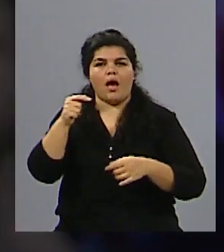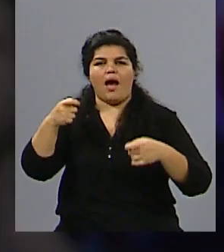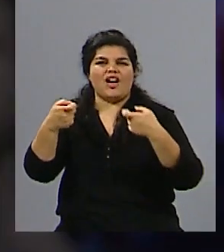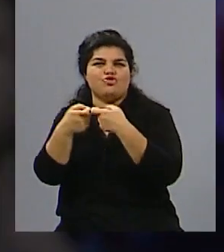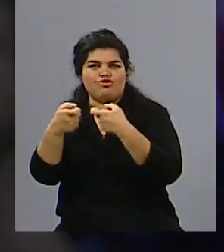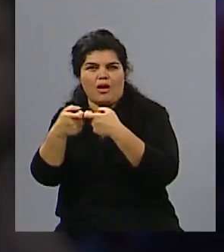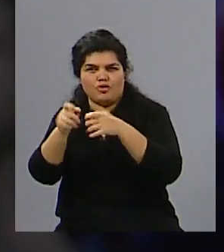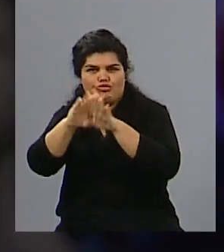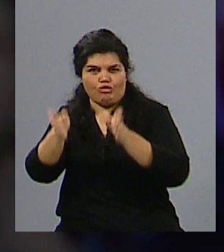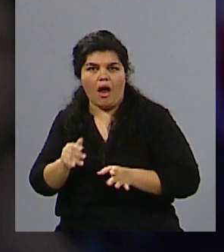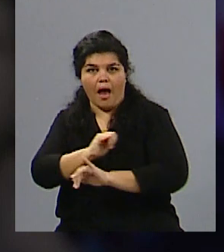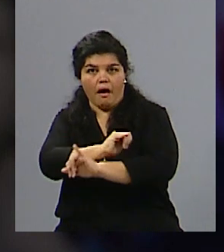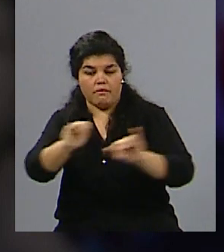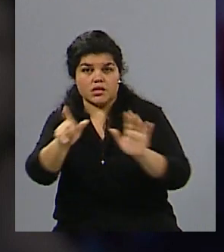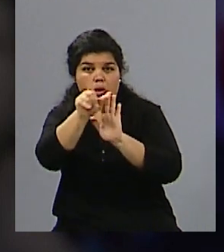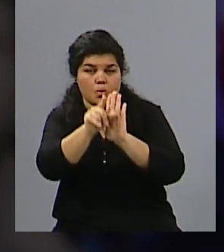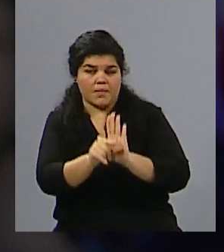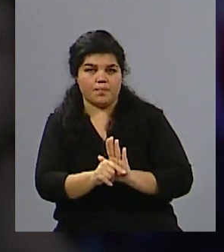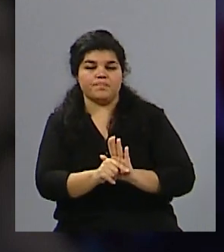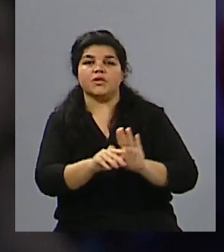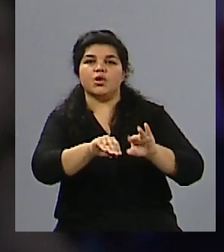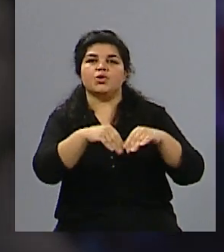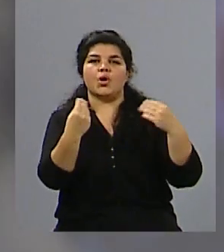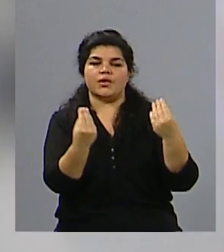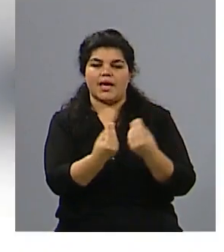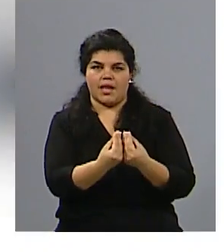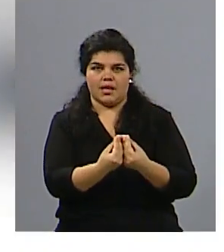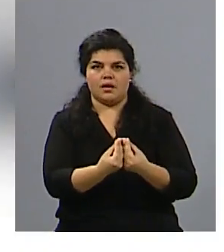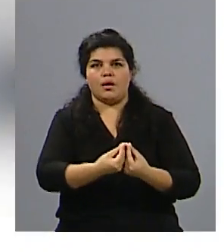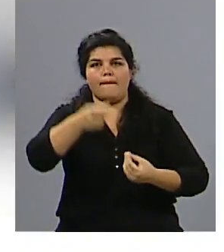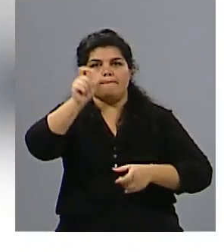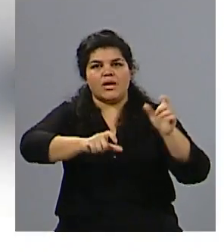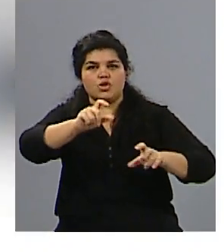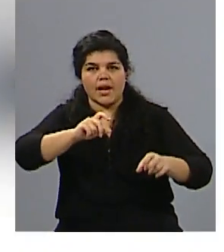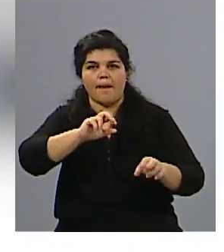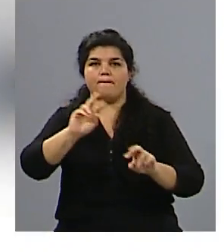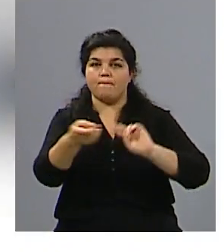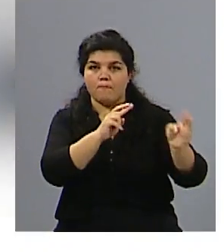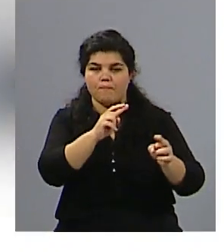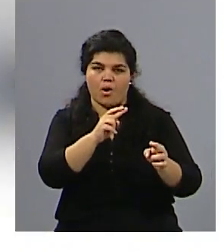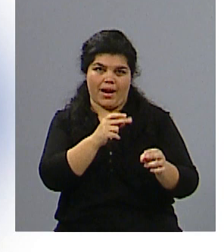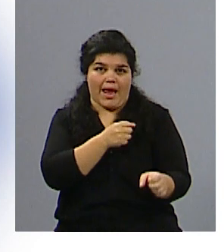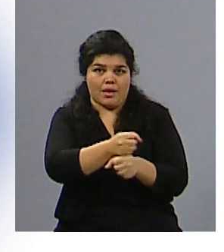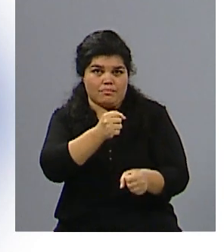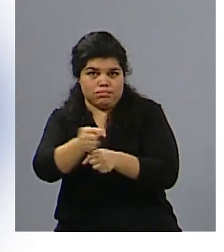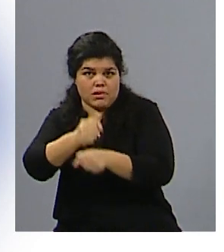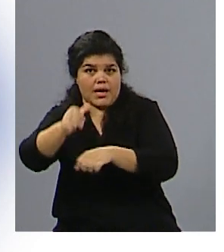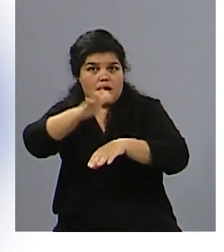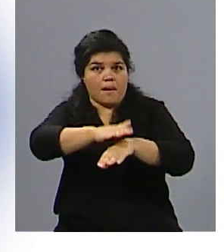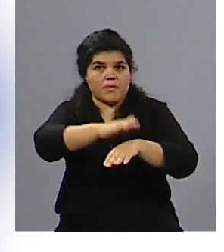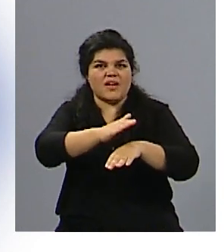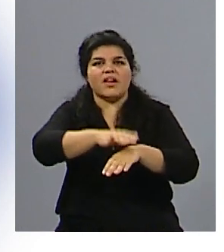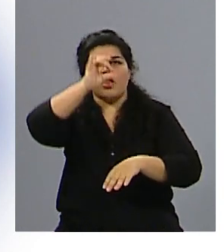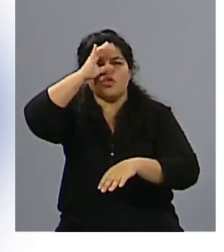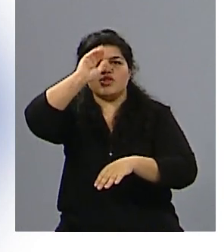el 12% de quienes cometieron ese femicidio está prófugo todavía, es decir, que la justicia no